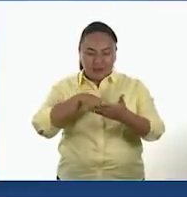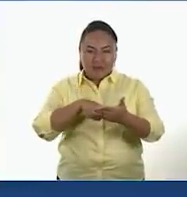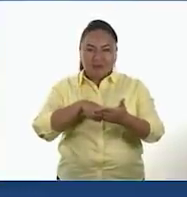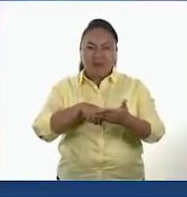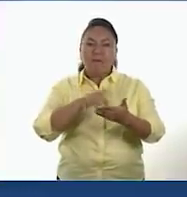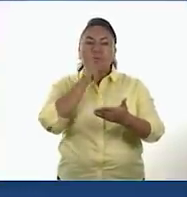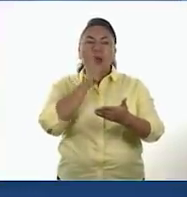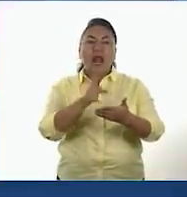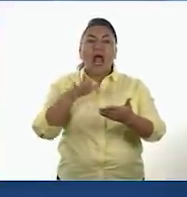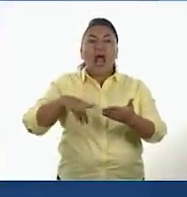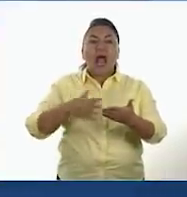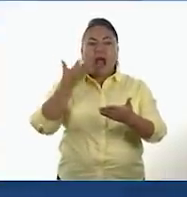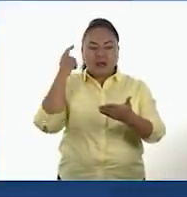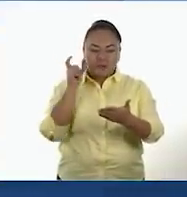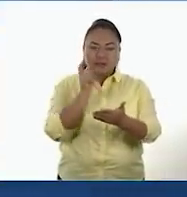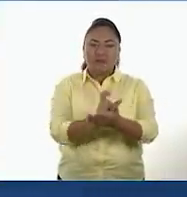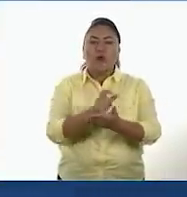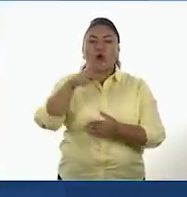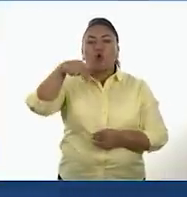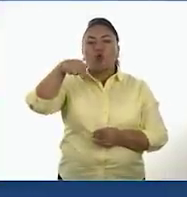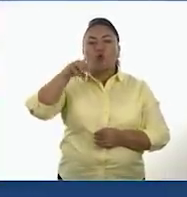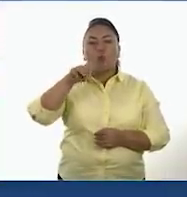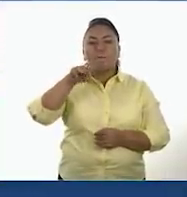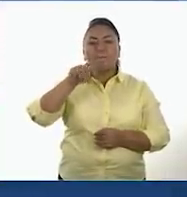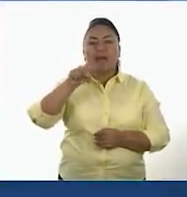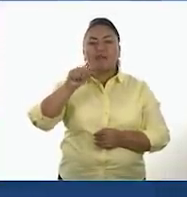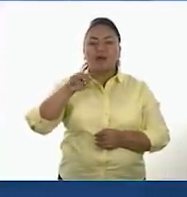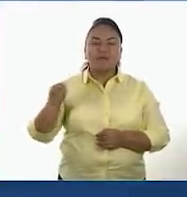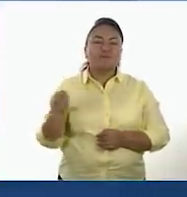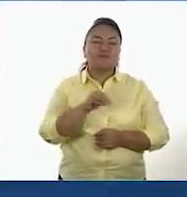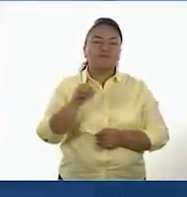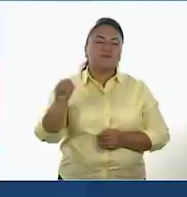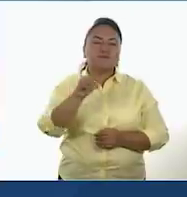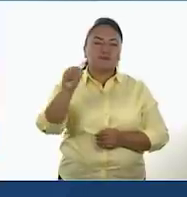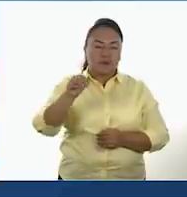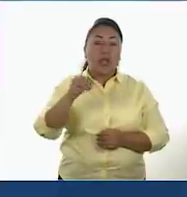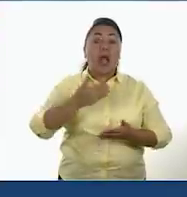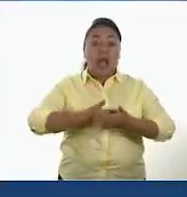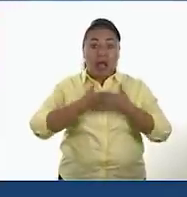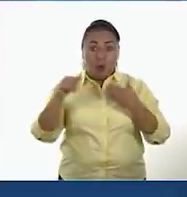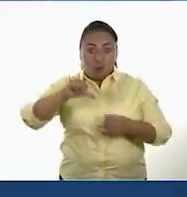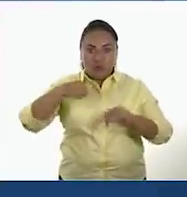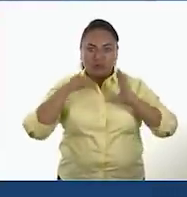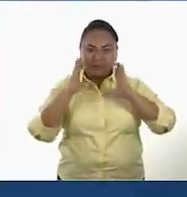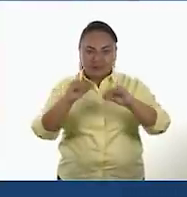colocado la palabra nómada. Y el día de hoy, vamos a agregar la palabra...